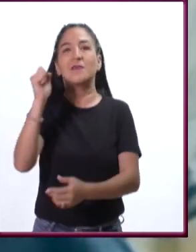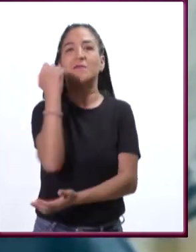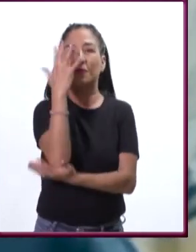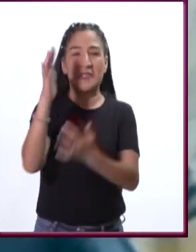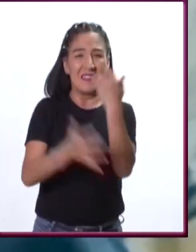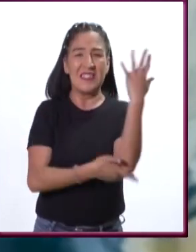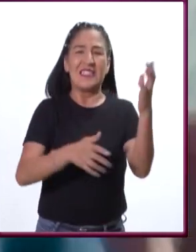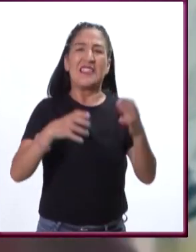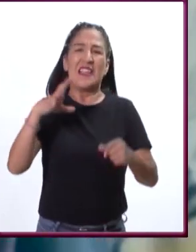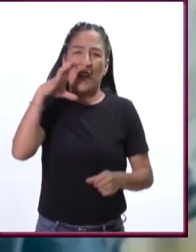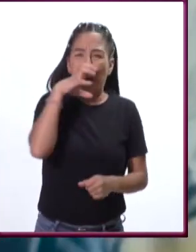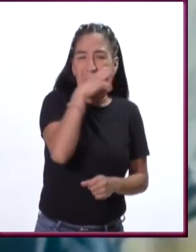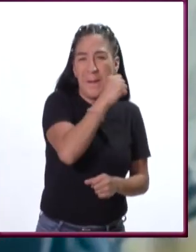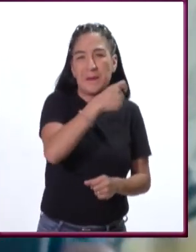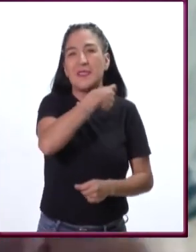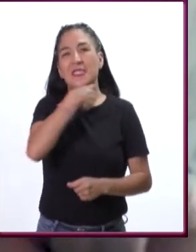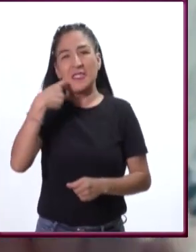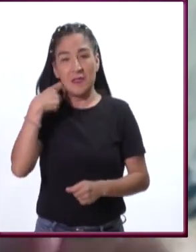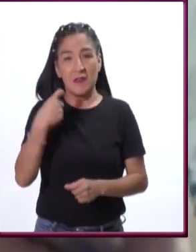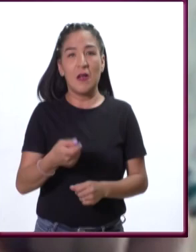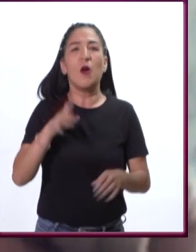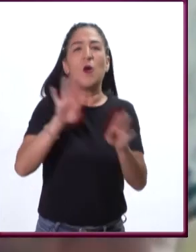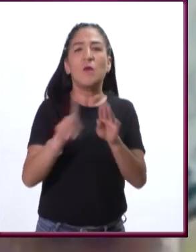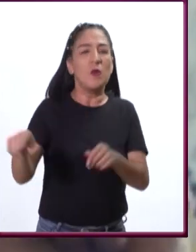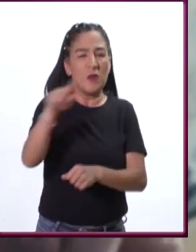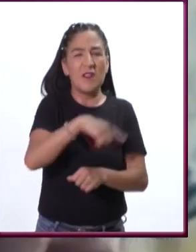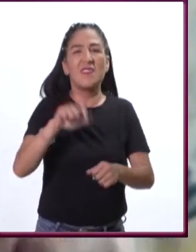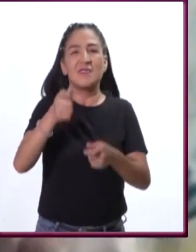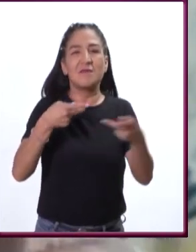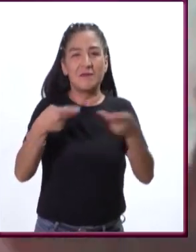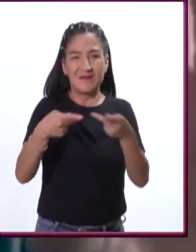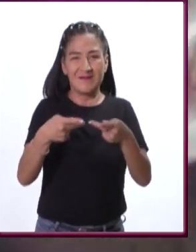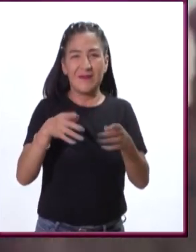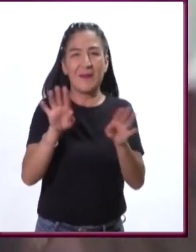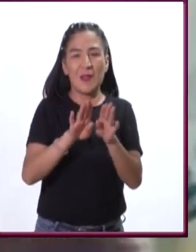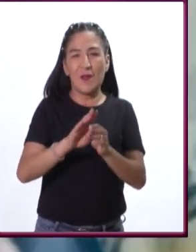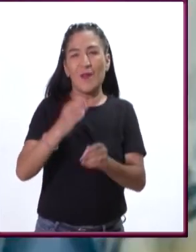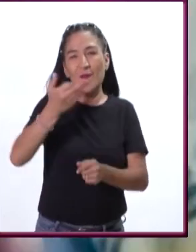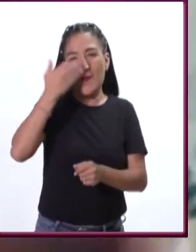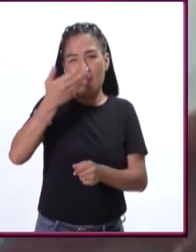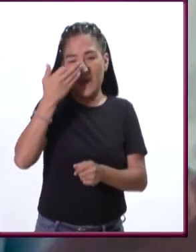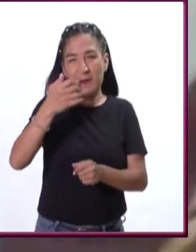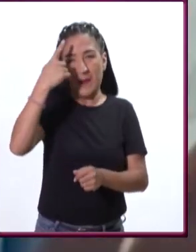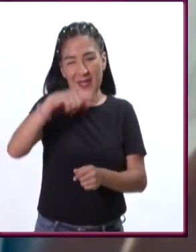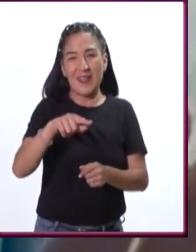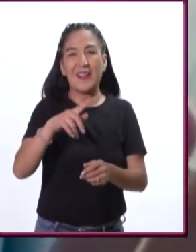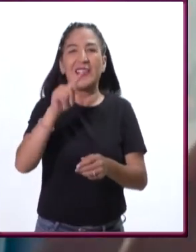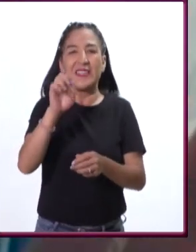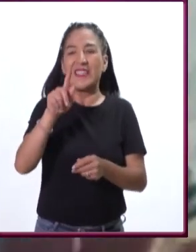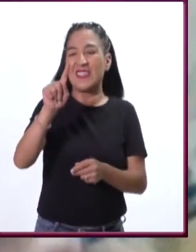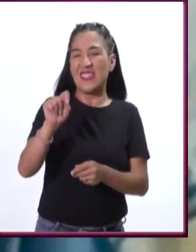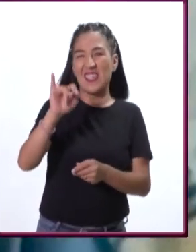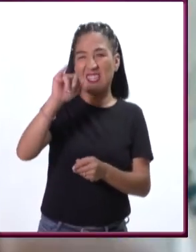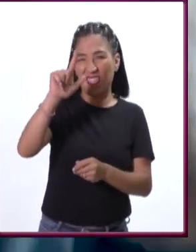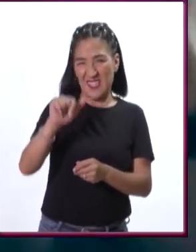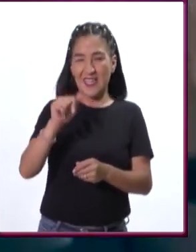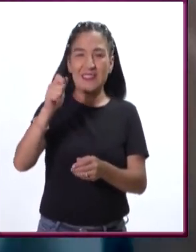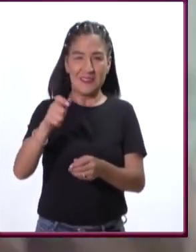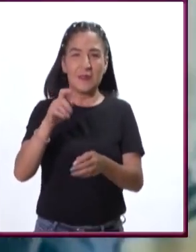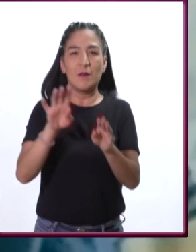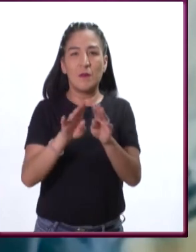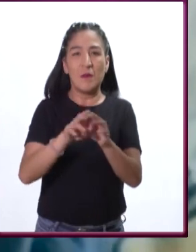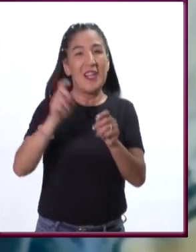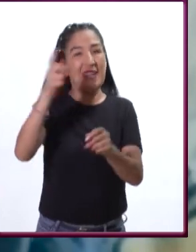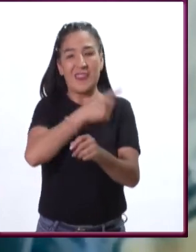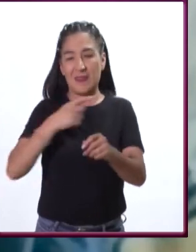seca. Y prohibieron la colecta de la fila, esas florecitas que usamos para hacer un té, porque había que